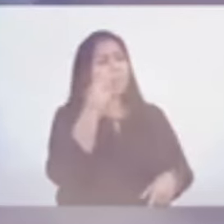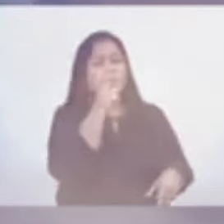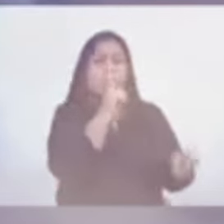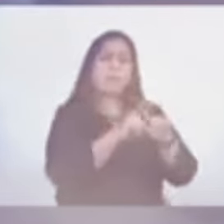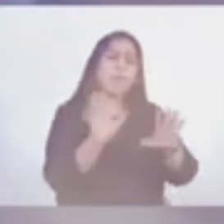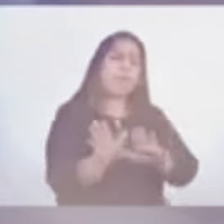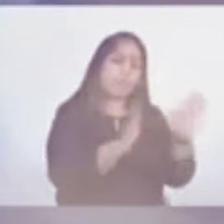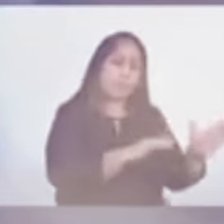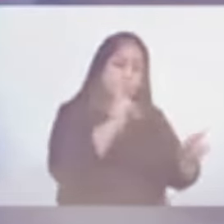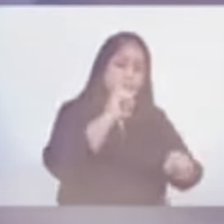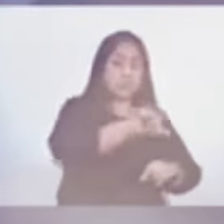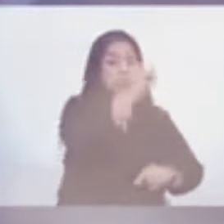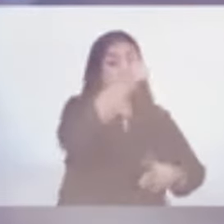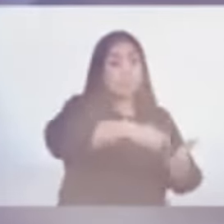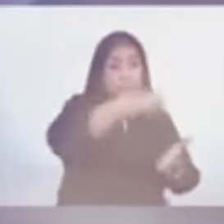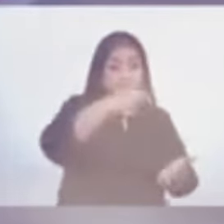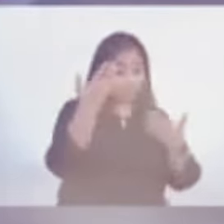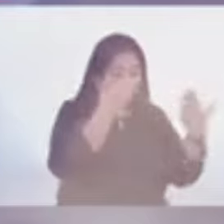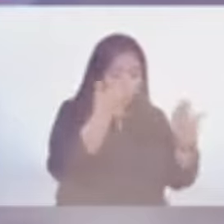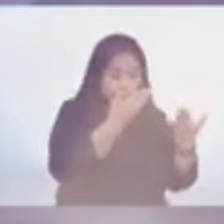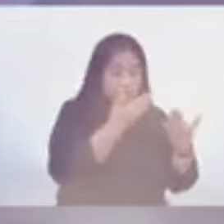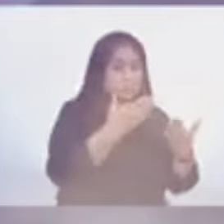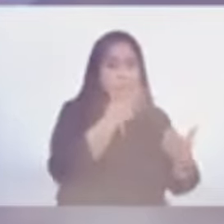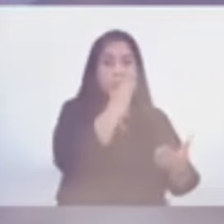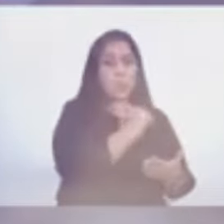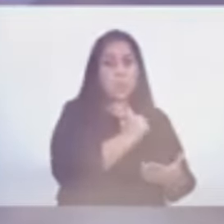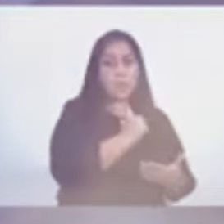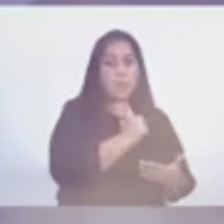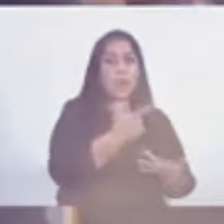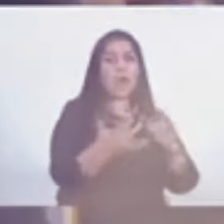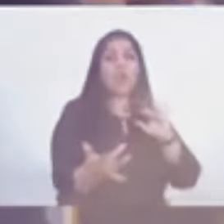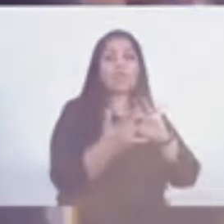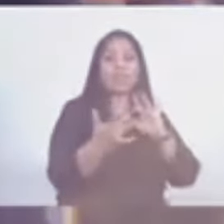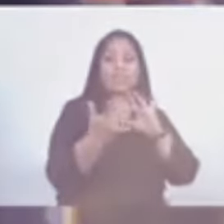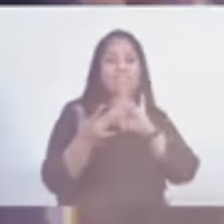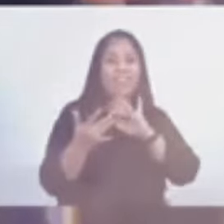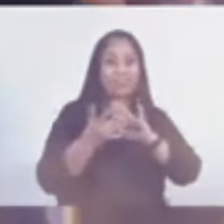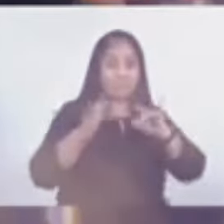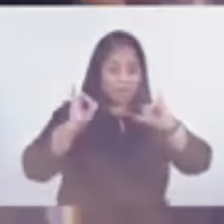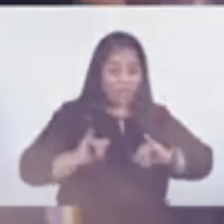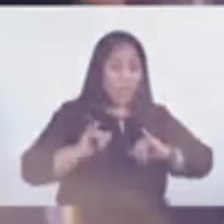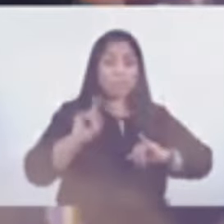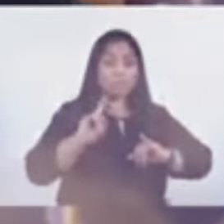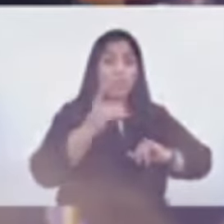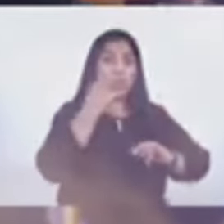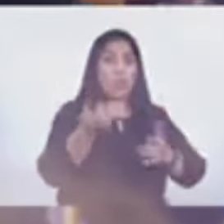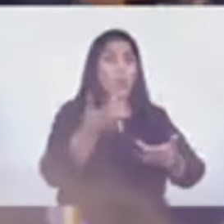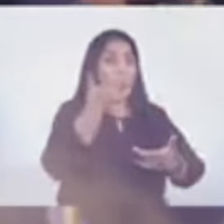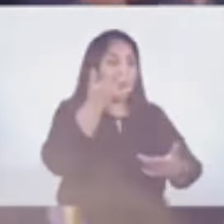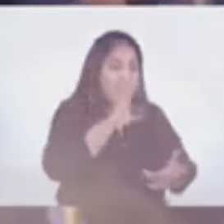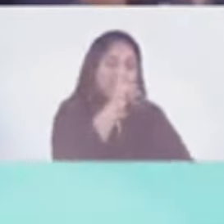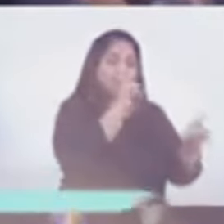que cuando estén afuera estudiando ya no van a tener la red de contactos y conexiones que tienen acá. Entonces va a ser una prueba